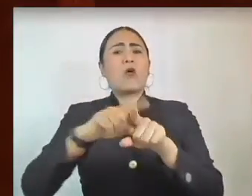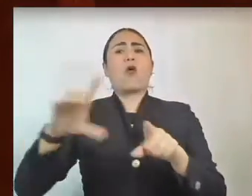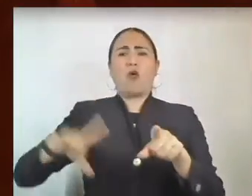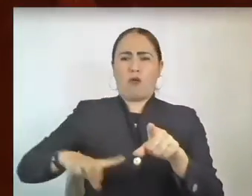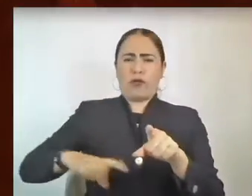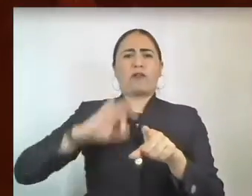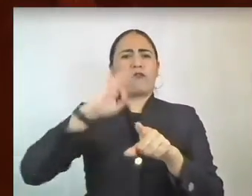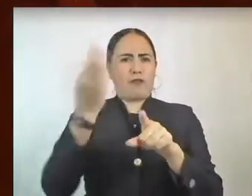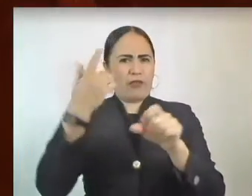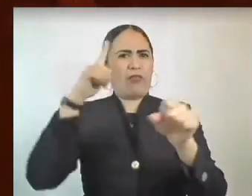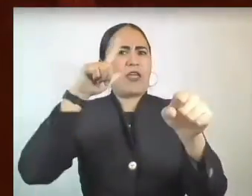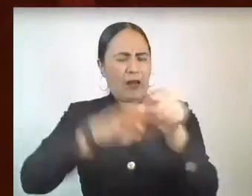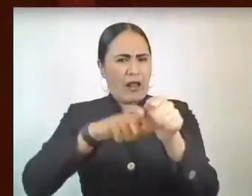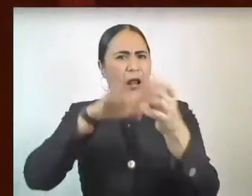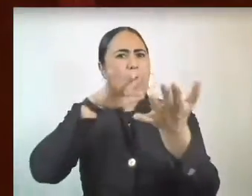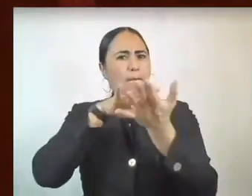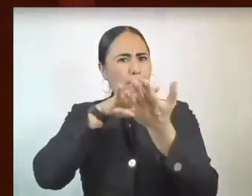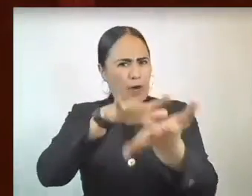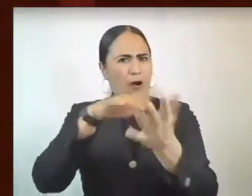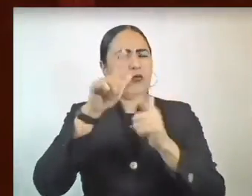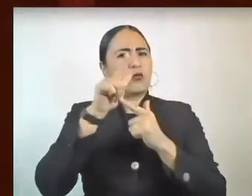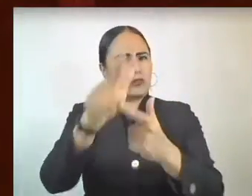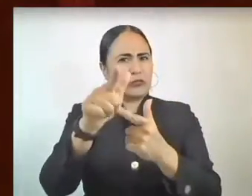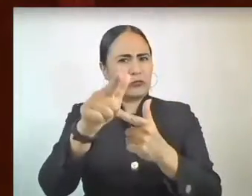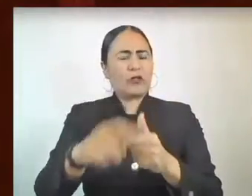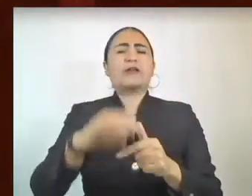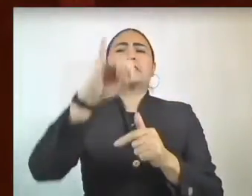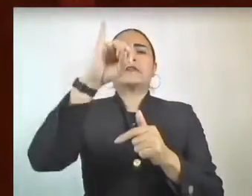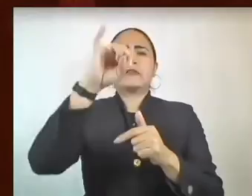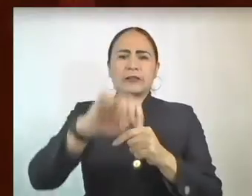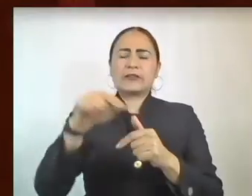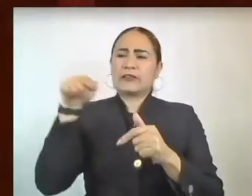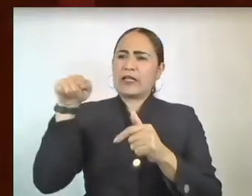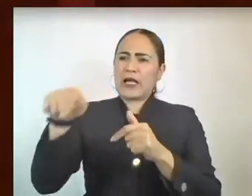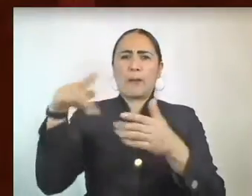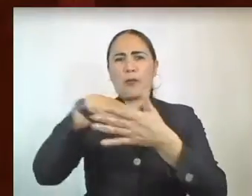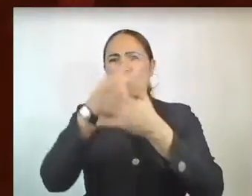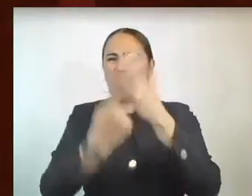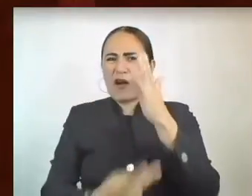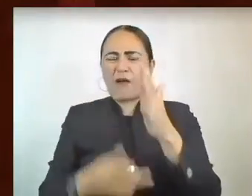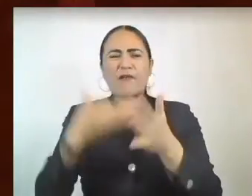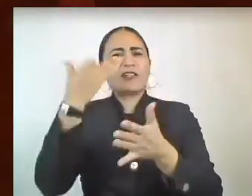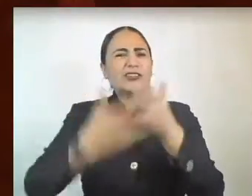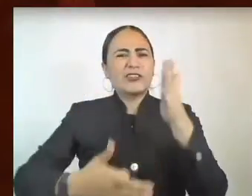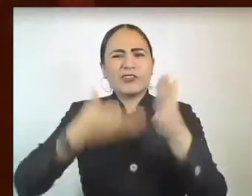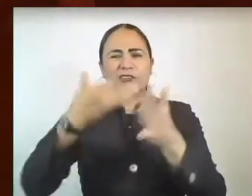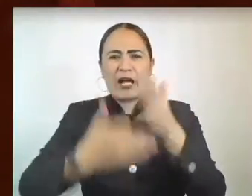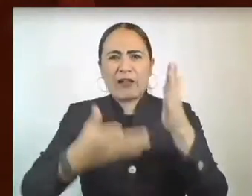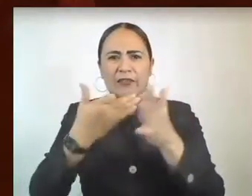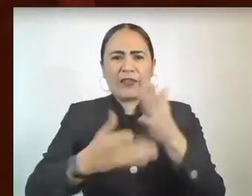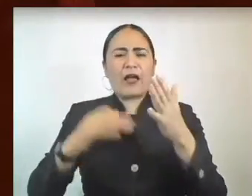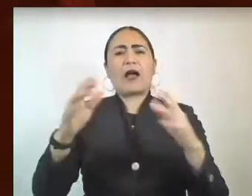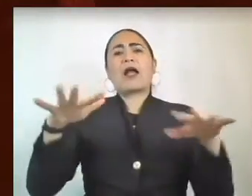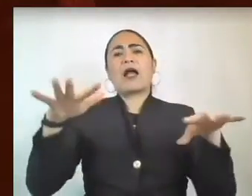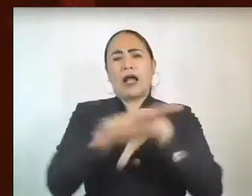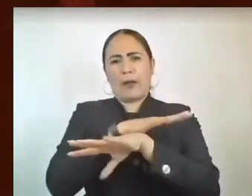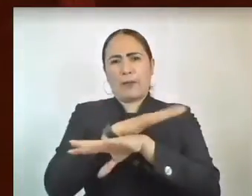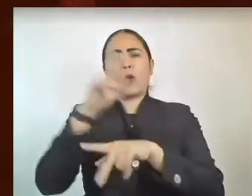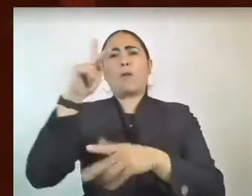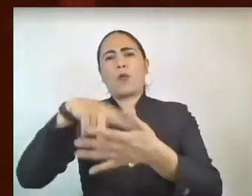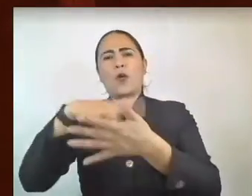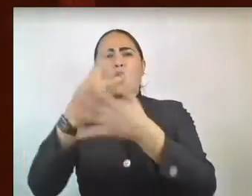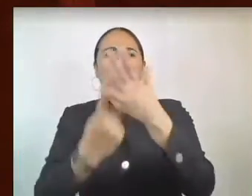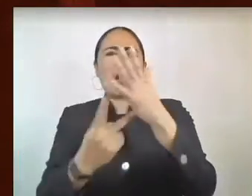ha evolucionado de una perspectiva de las eficiencias de los programas a una etapa de programas fragmentados,